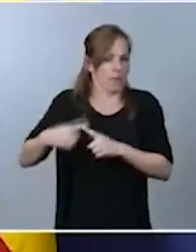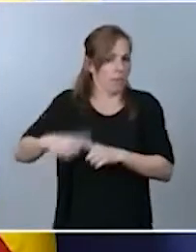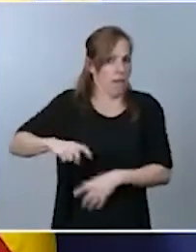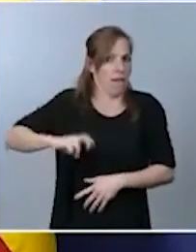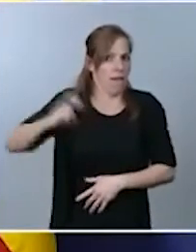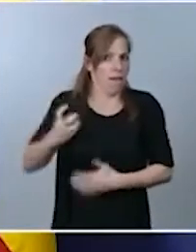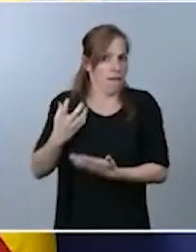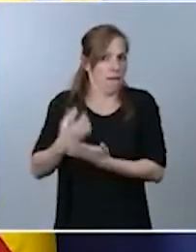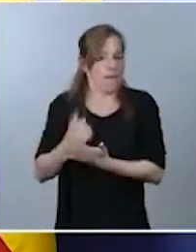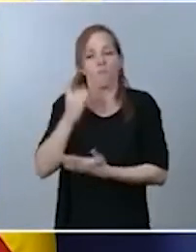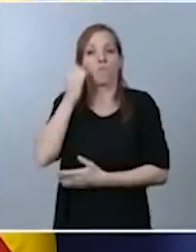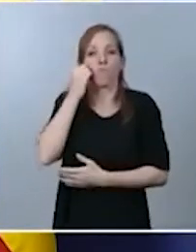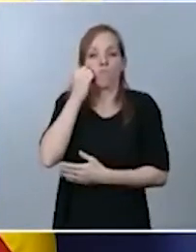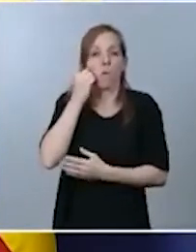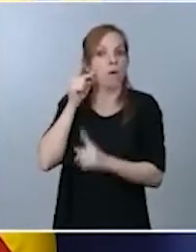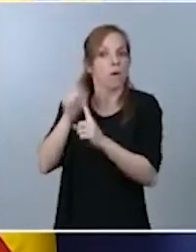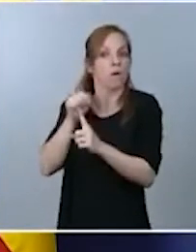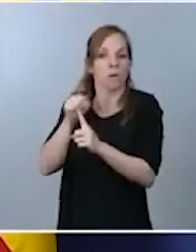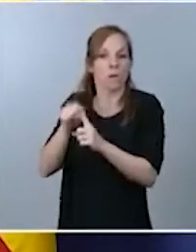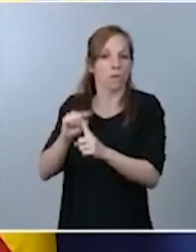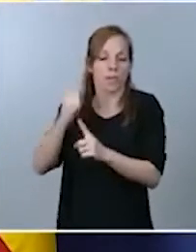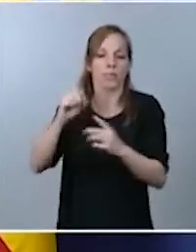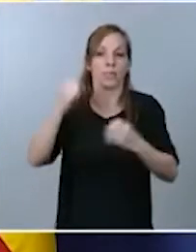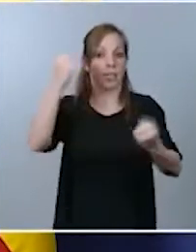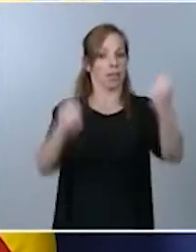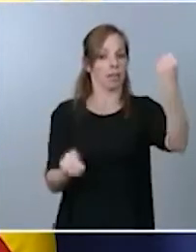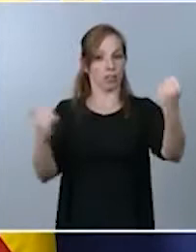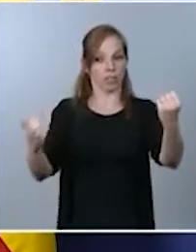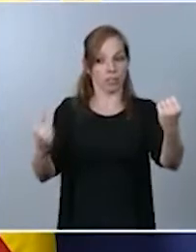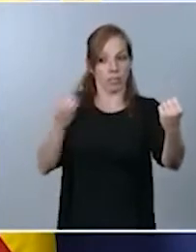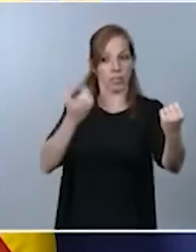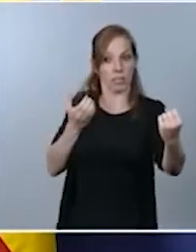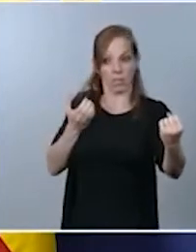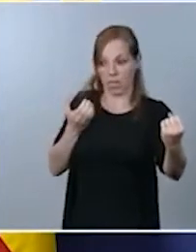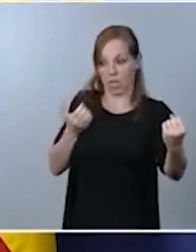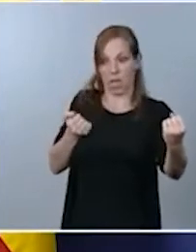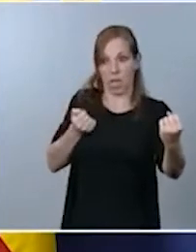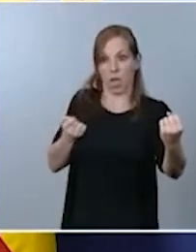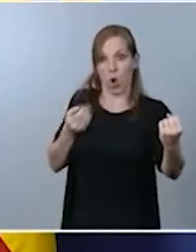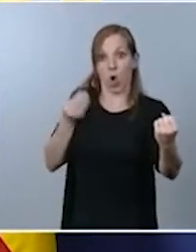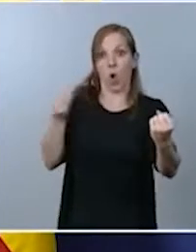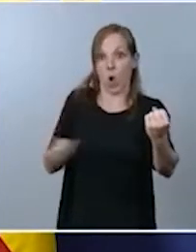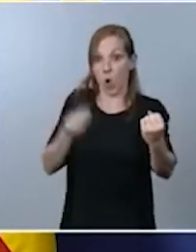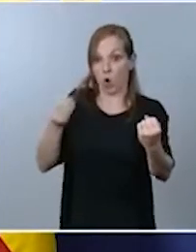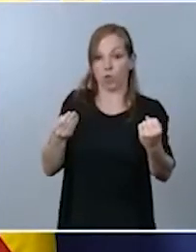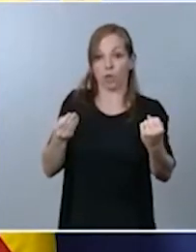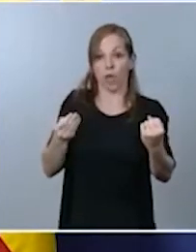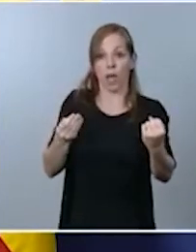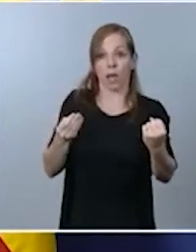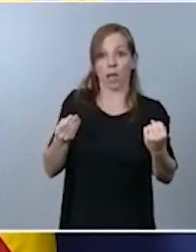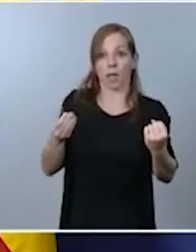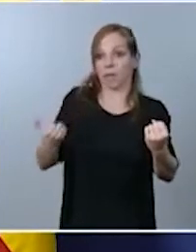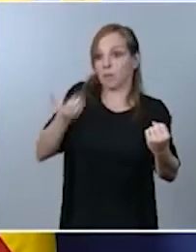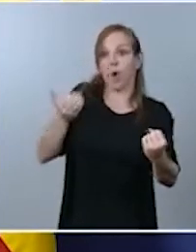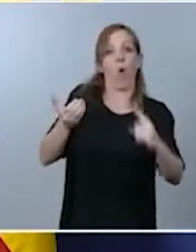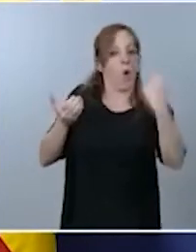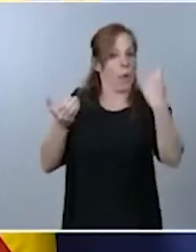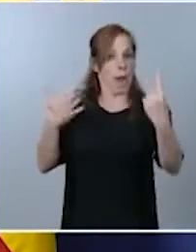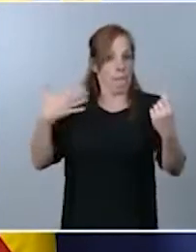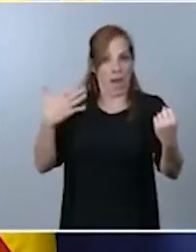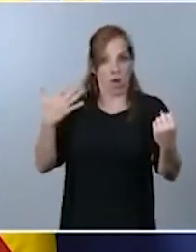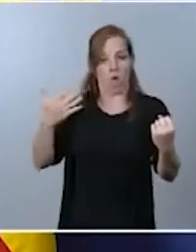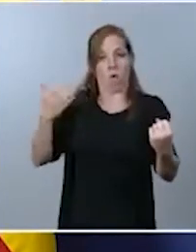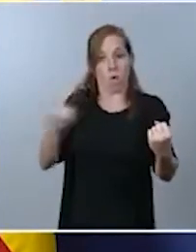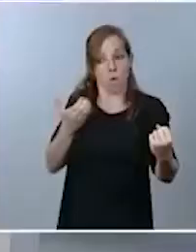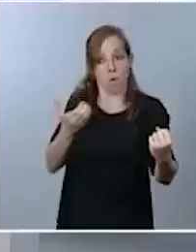en el uso del teléfono móvil al volante, los puntos a detraer por utilizarlo sujetándolo con una mano aumentan,